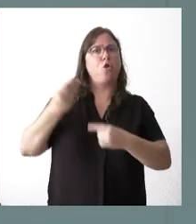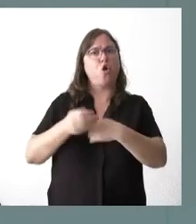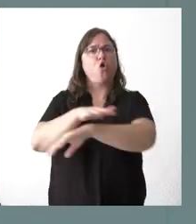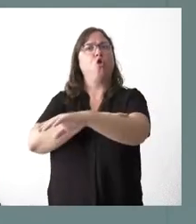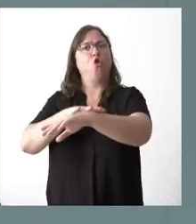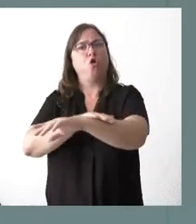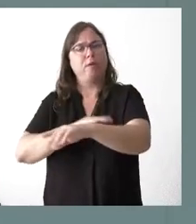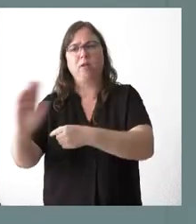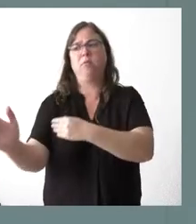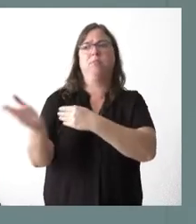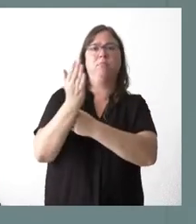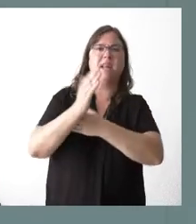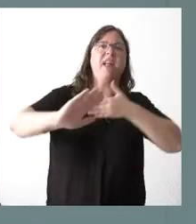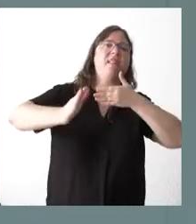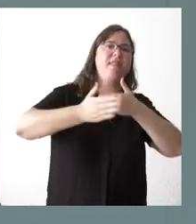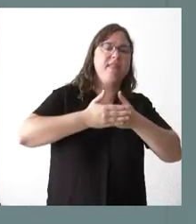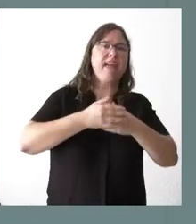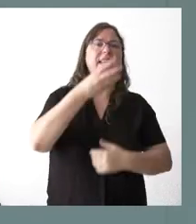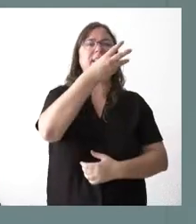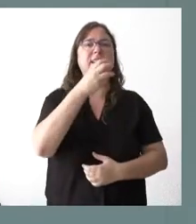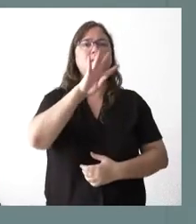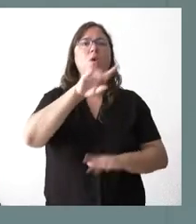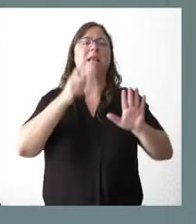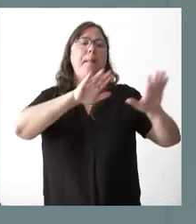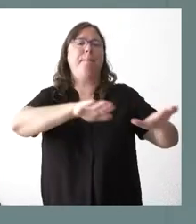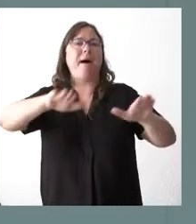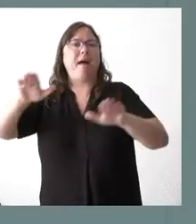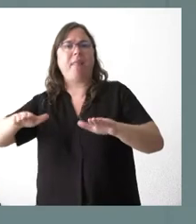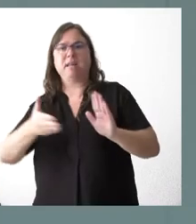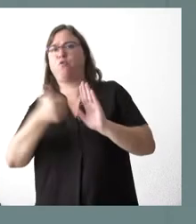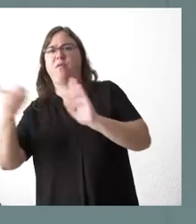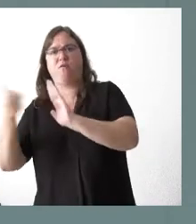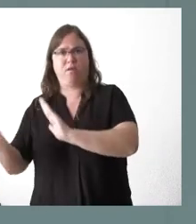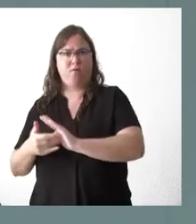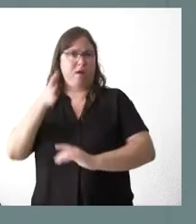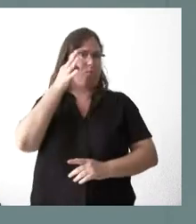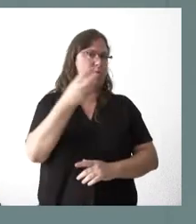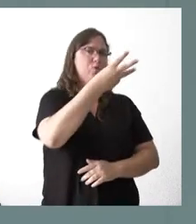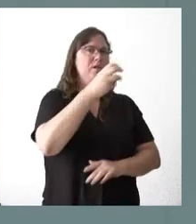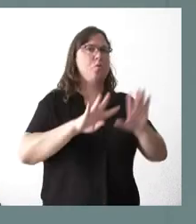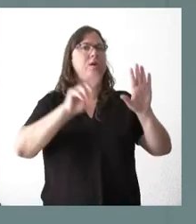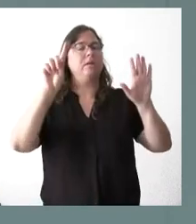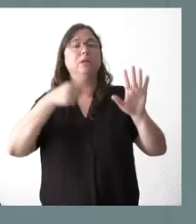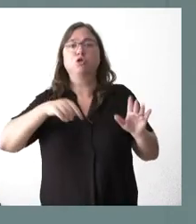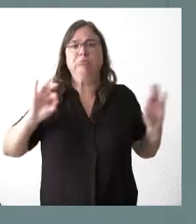documento el cierre de 346 paradas de autobuses en 346 municipios. Entonces, no estamos planteando el cierre de ninguno. Y por eso hoy hacemos una